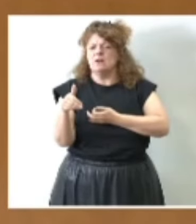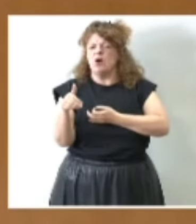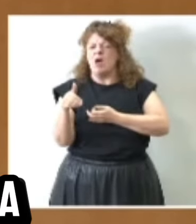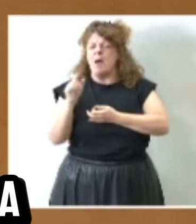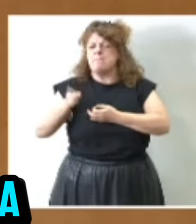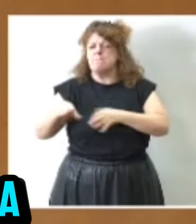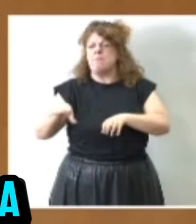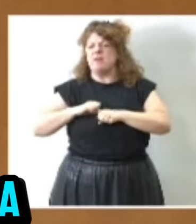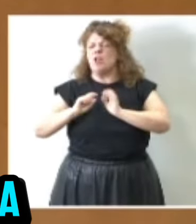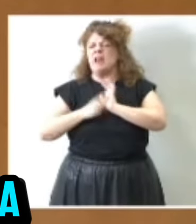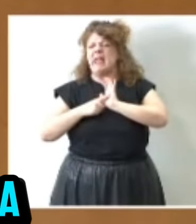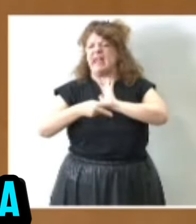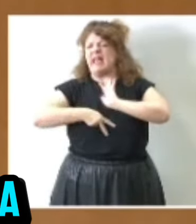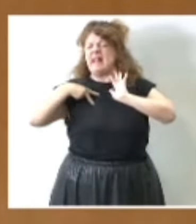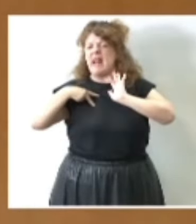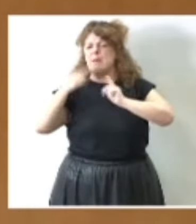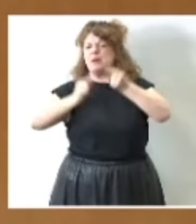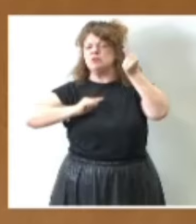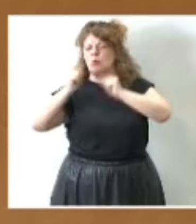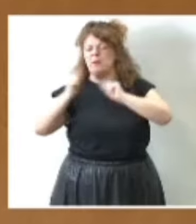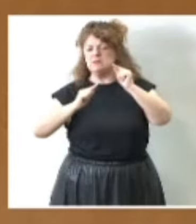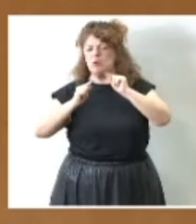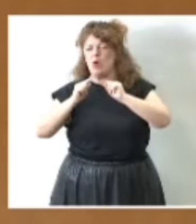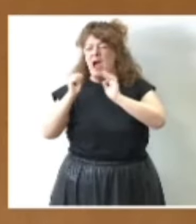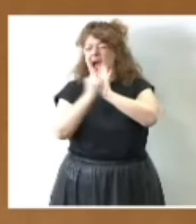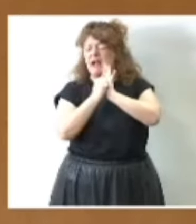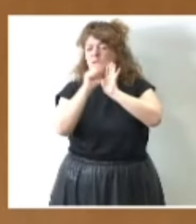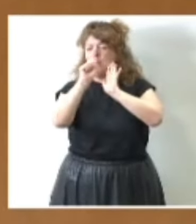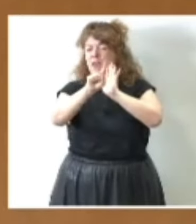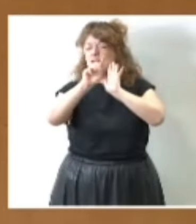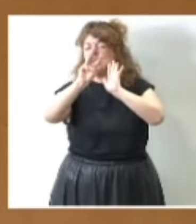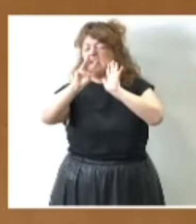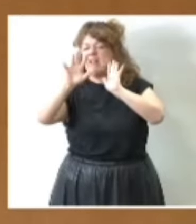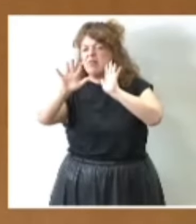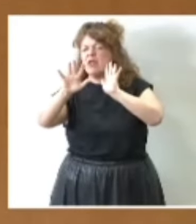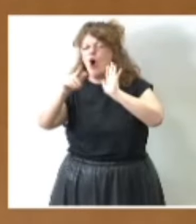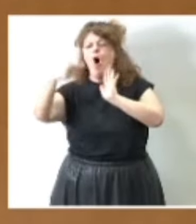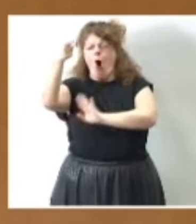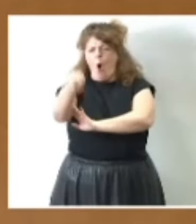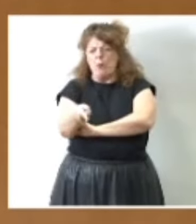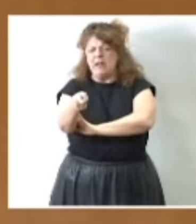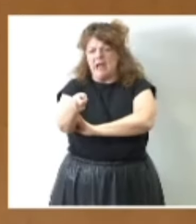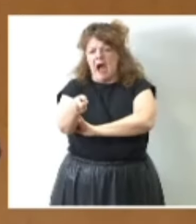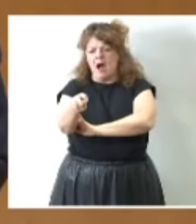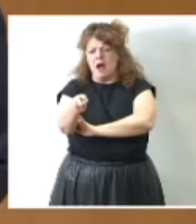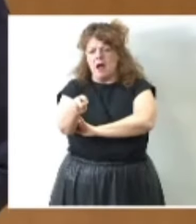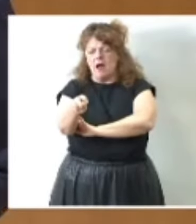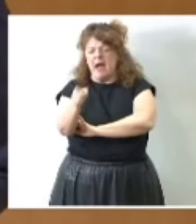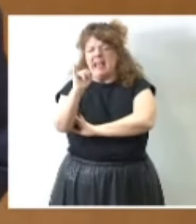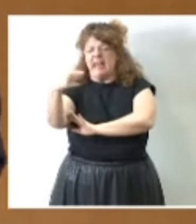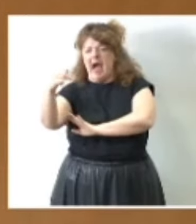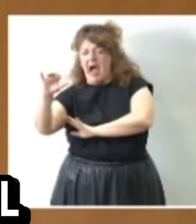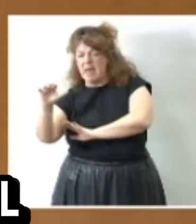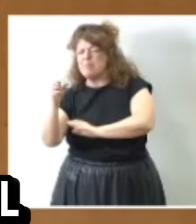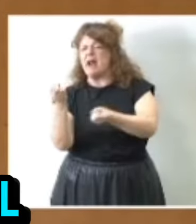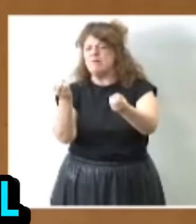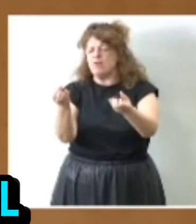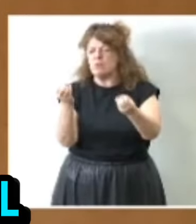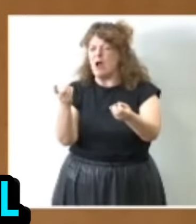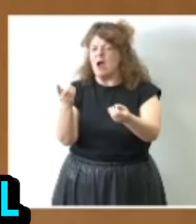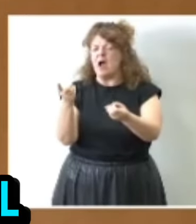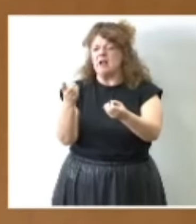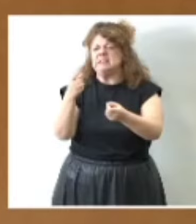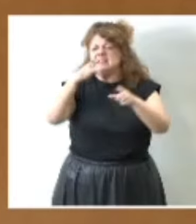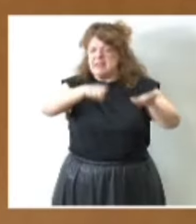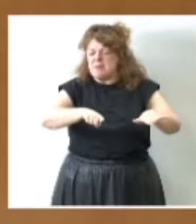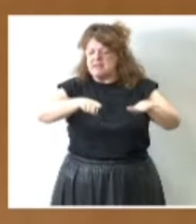mandato de la Ley General Presupuestaria que en su artículo 135 obliga a la IGAE a informar con carácter